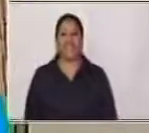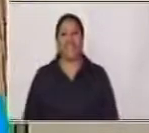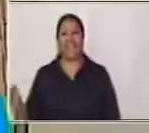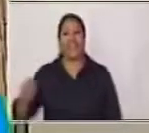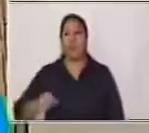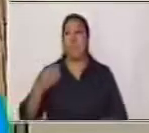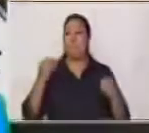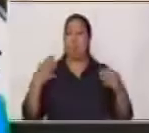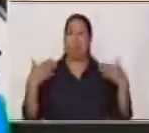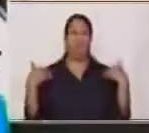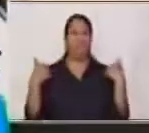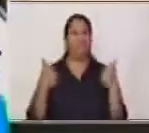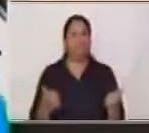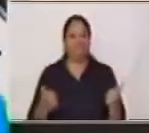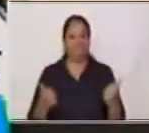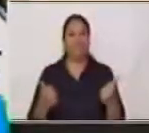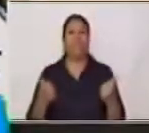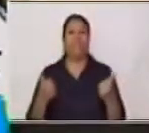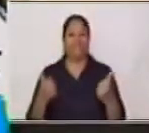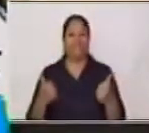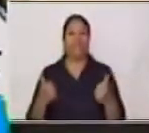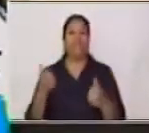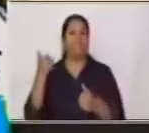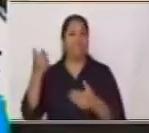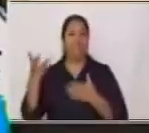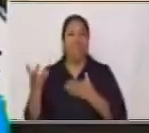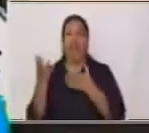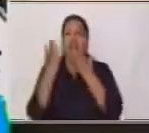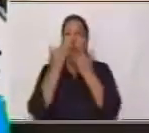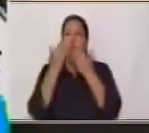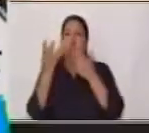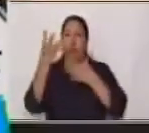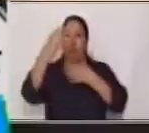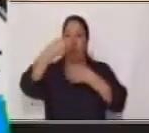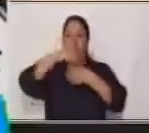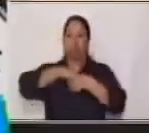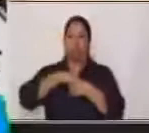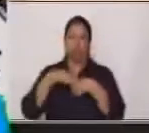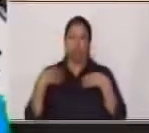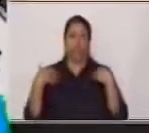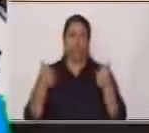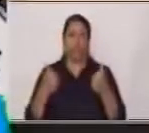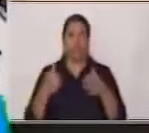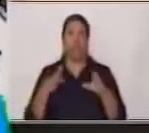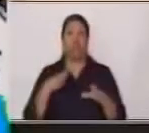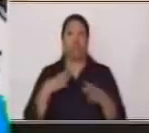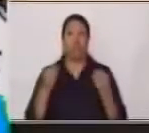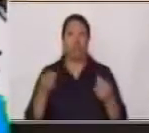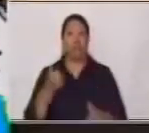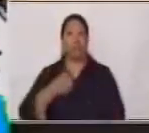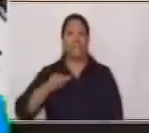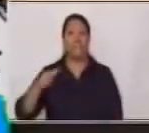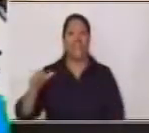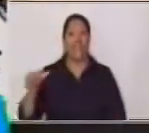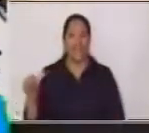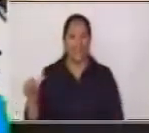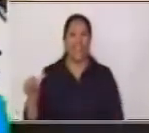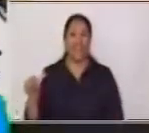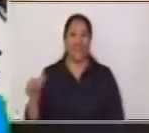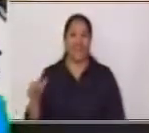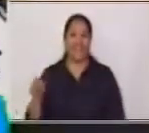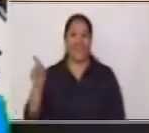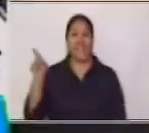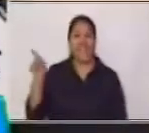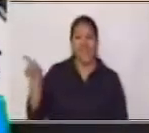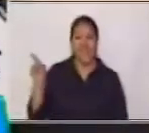nutritiva Saludable para el cuerpo Y tiene mucha agua Ella crece sobre